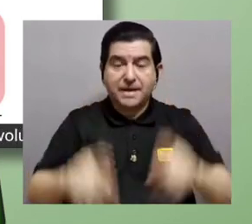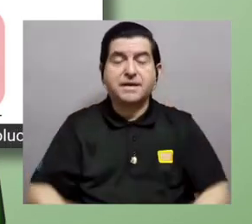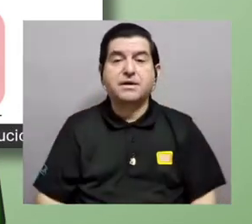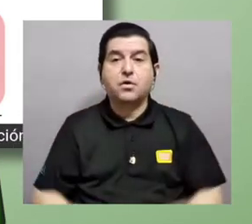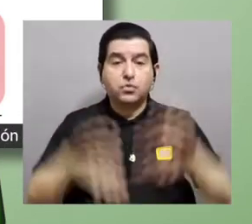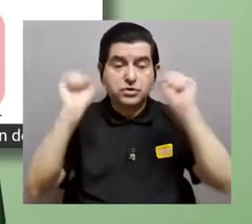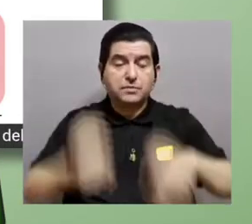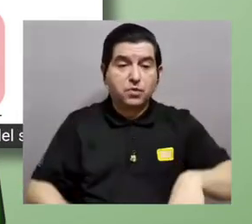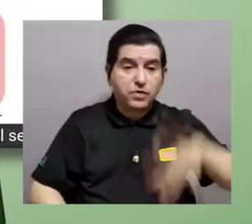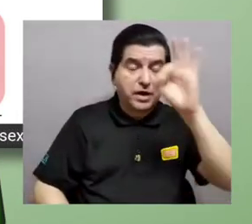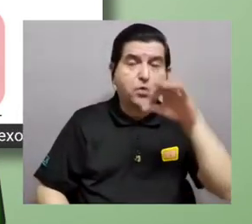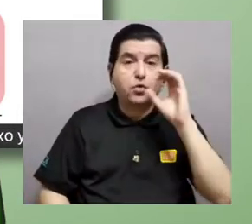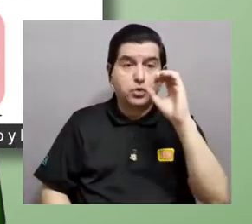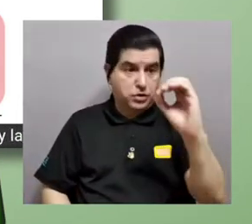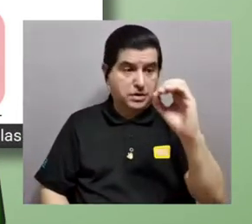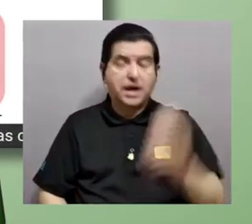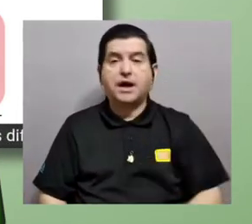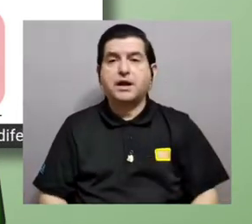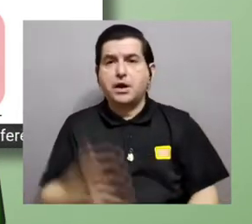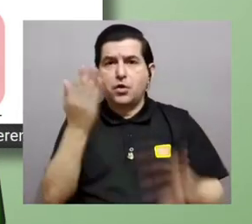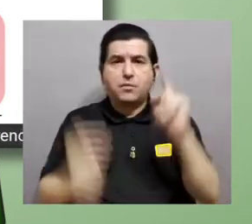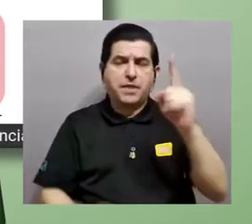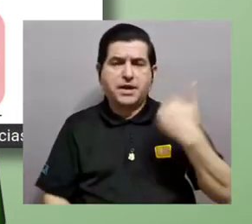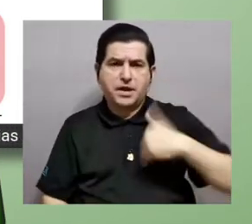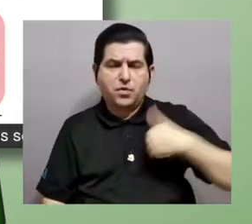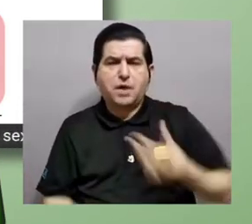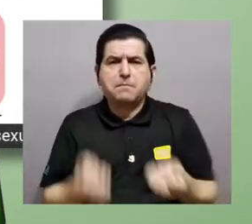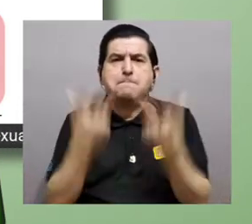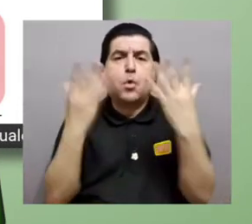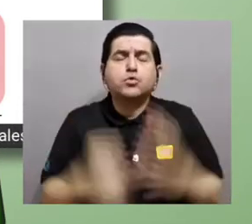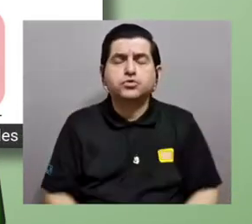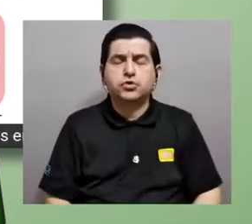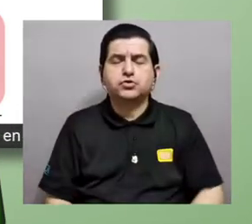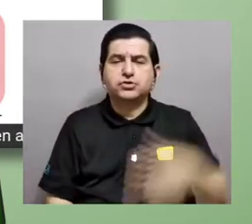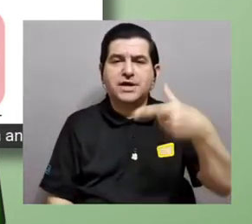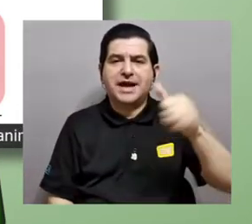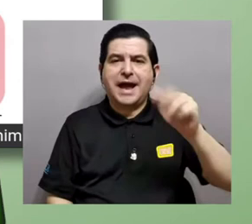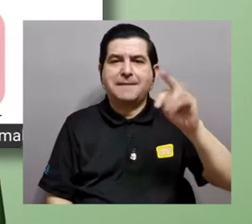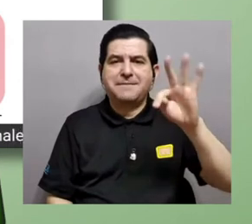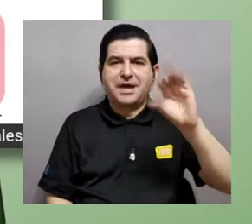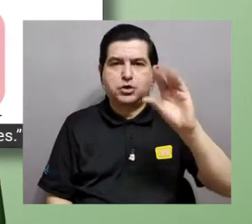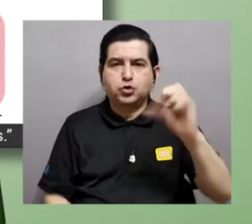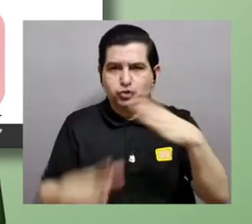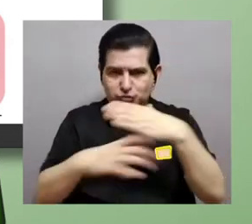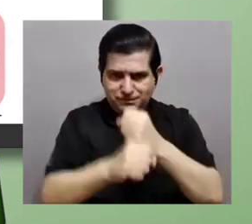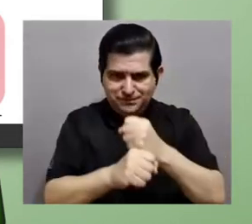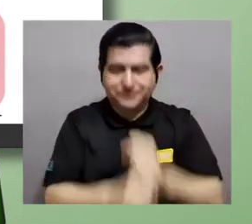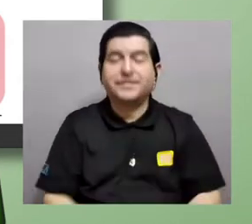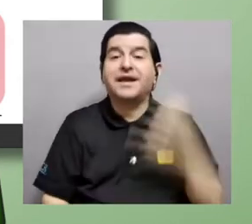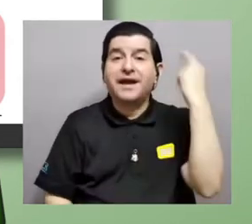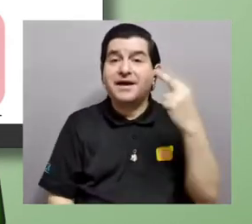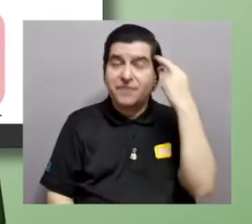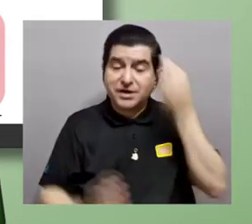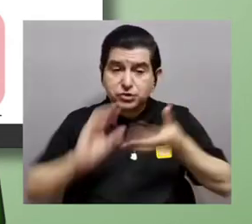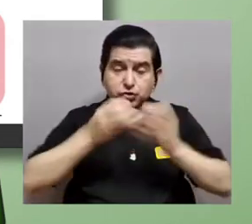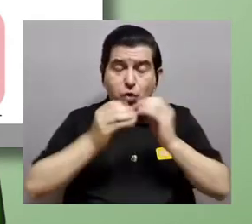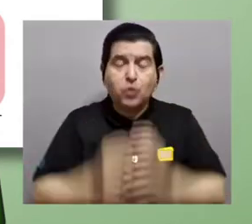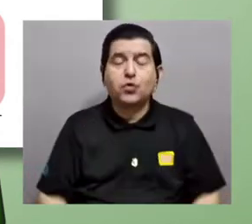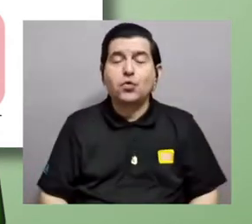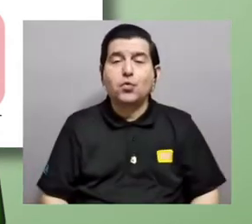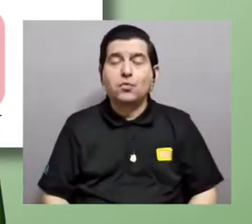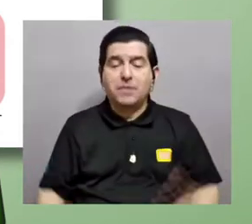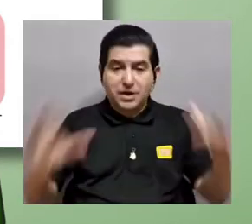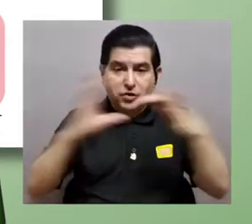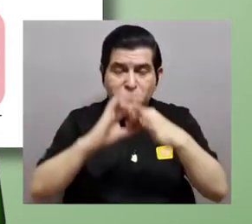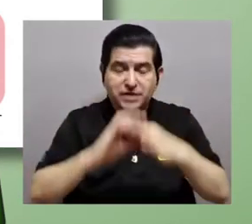a un óvulo que un macho que produce muchos gametos más. Entonces, la razón por la que el número de sexos en animales